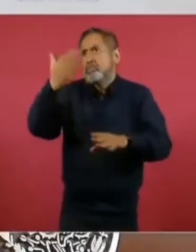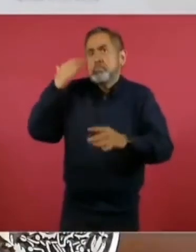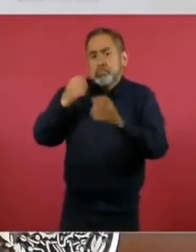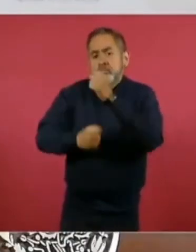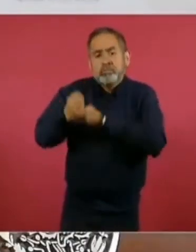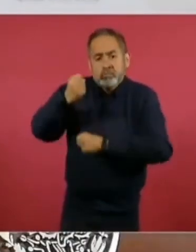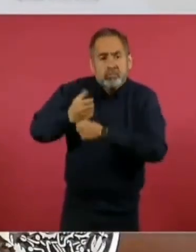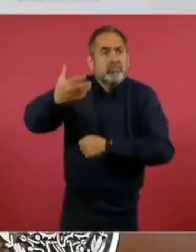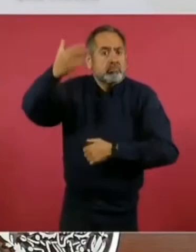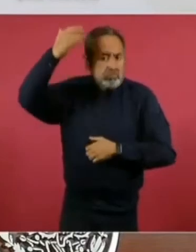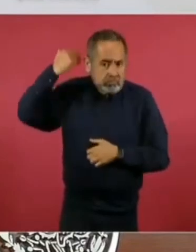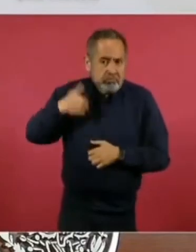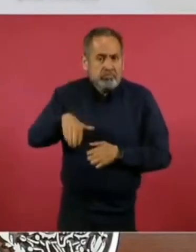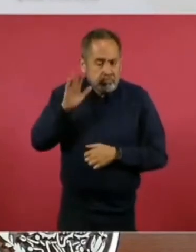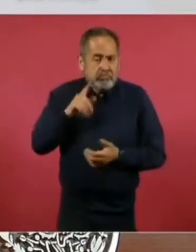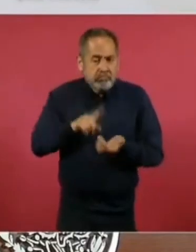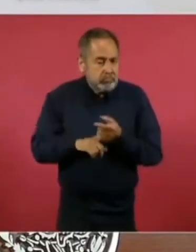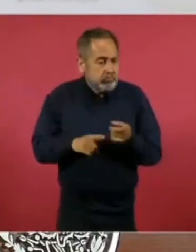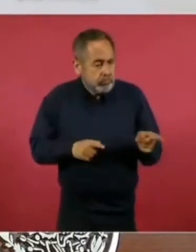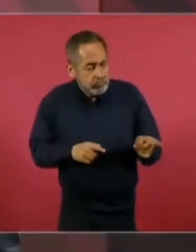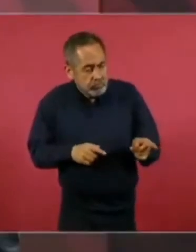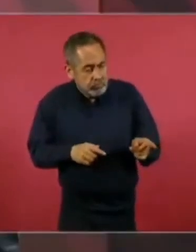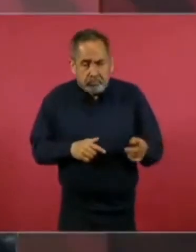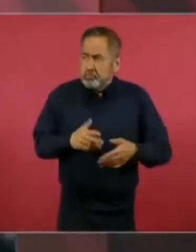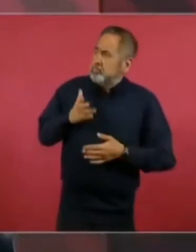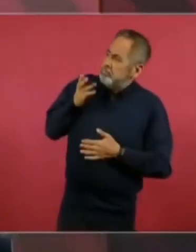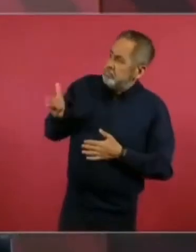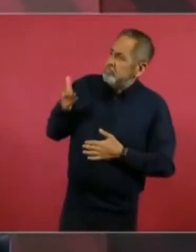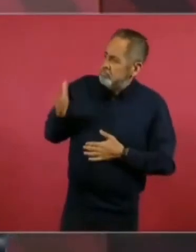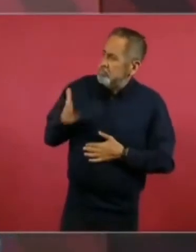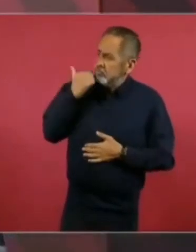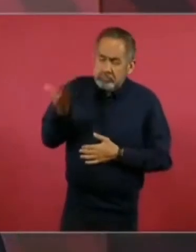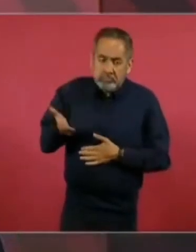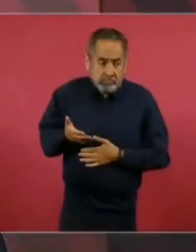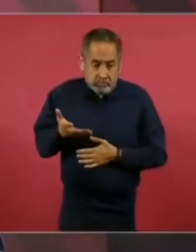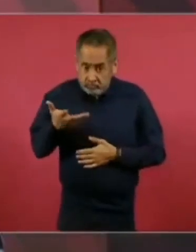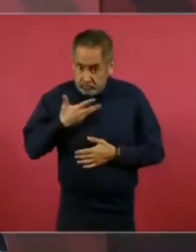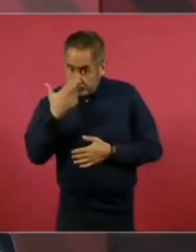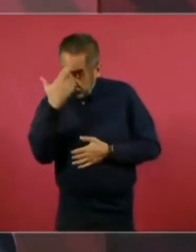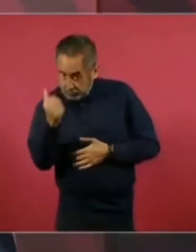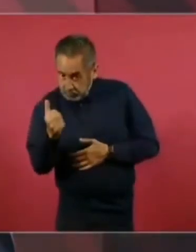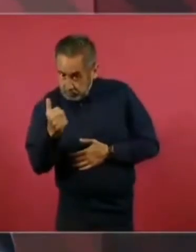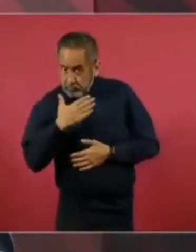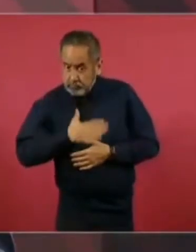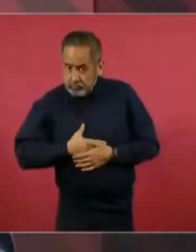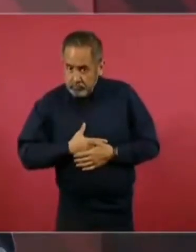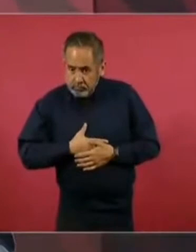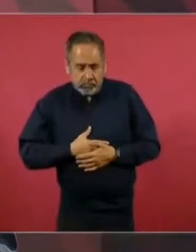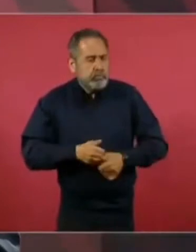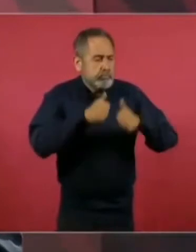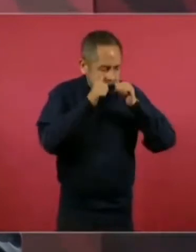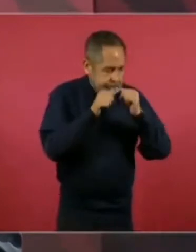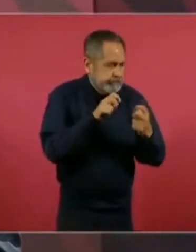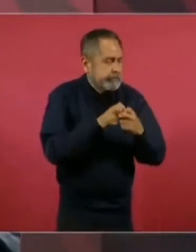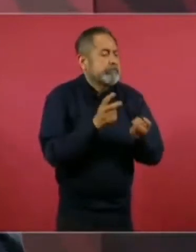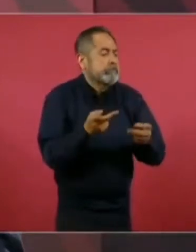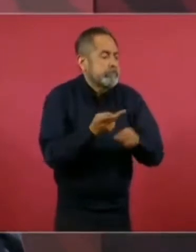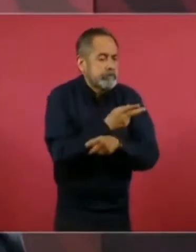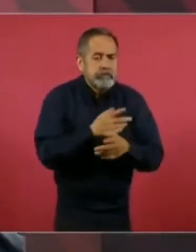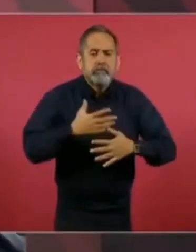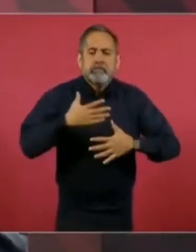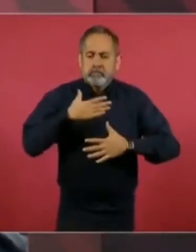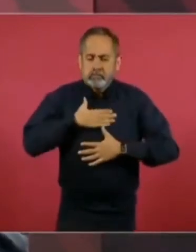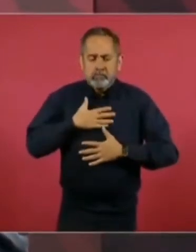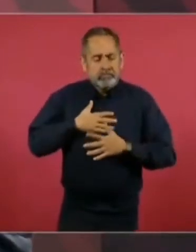lo que están solicitando, los atendemos. nosotros